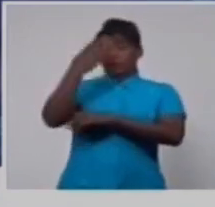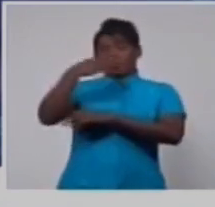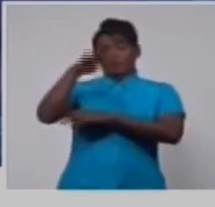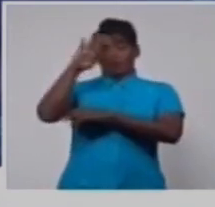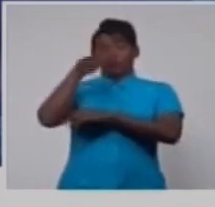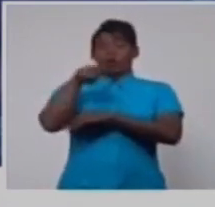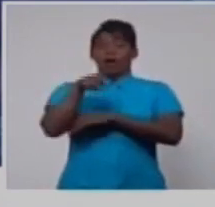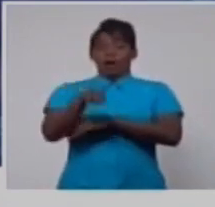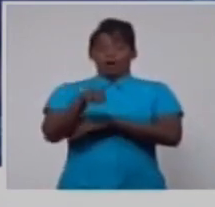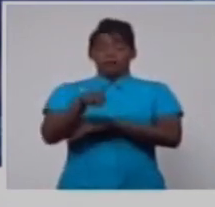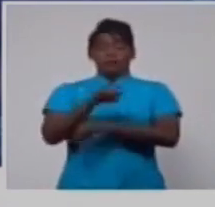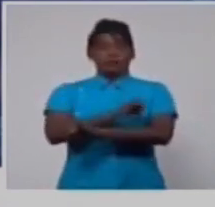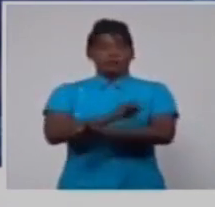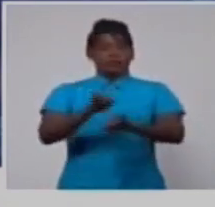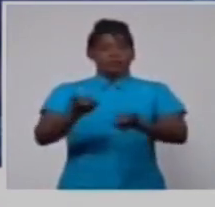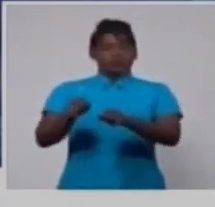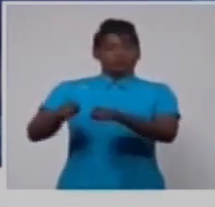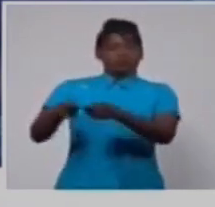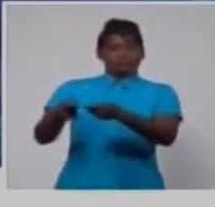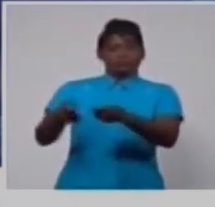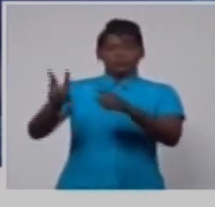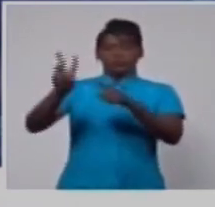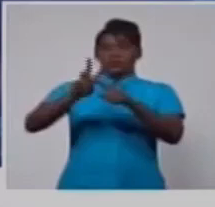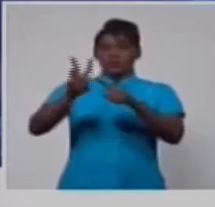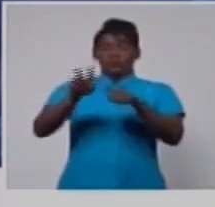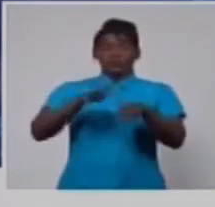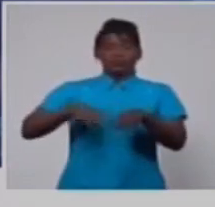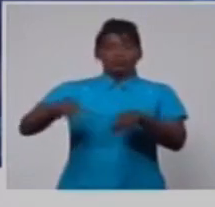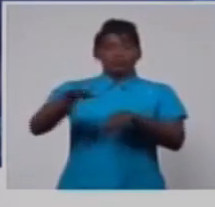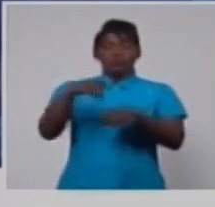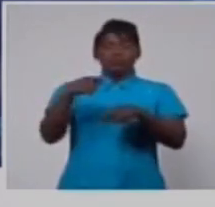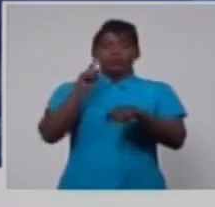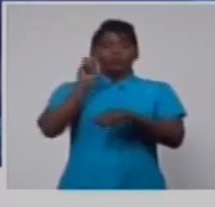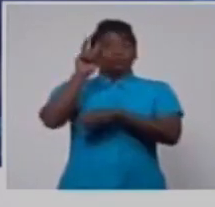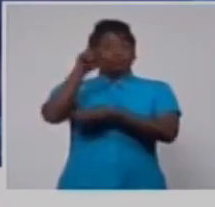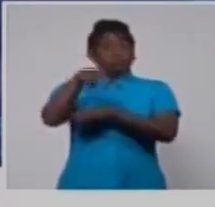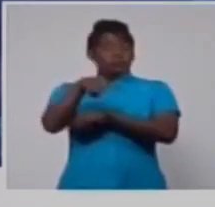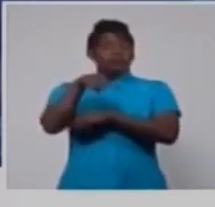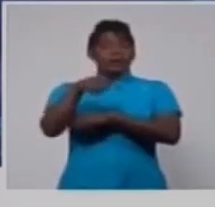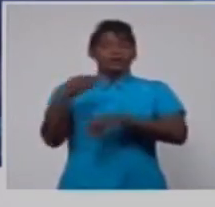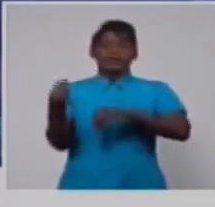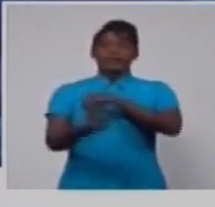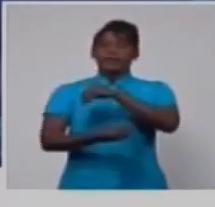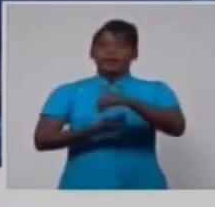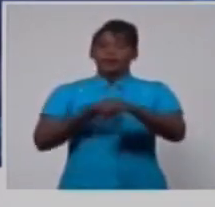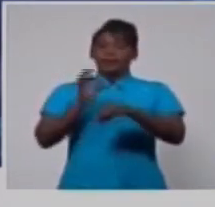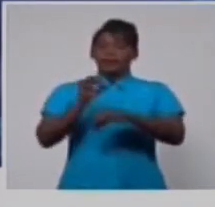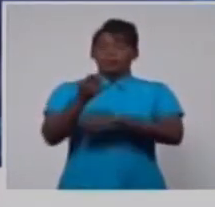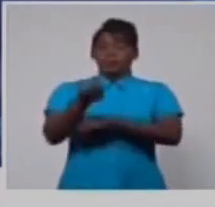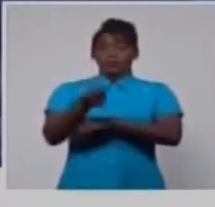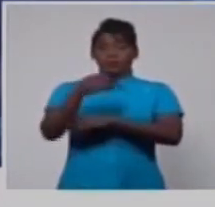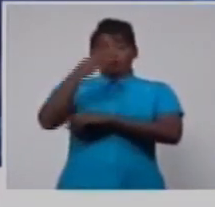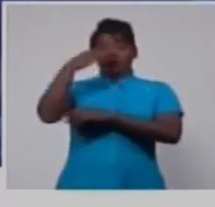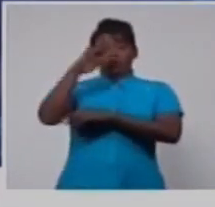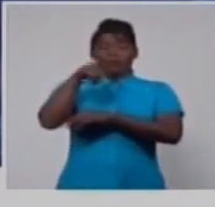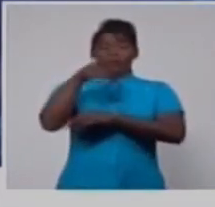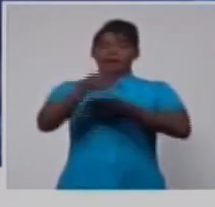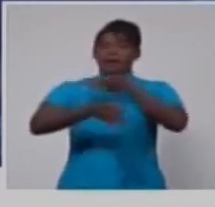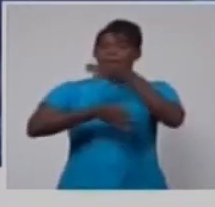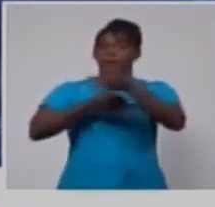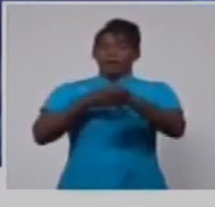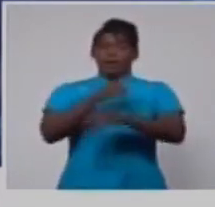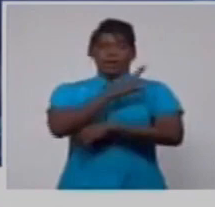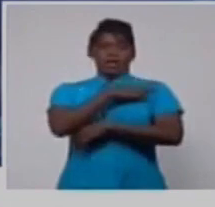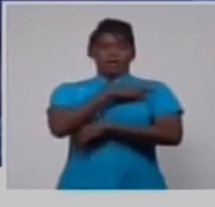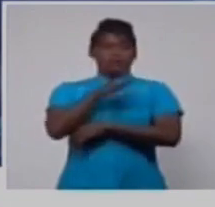Cuba Visión Internacional, Canal Caribe, Radio Rebelde, Radio Habana Cuba, los canales de YouTube de la mesa redonda y la presidencia y